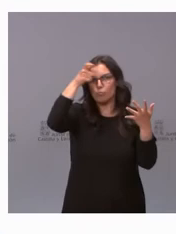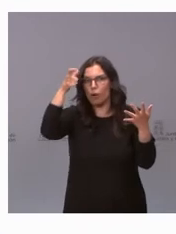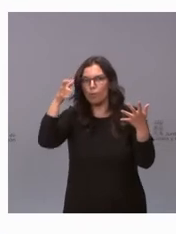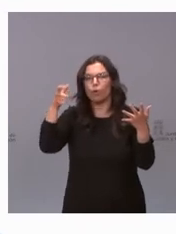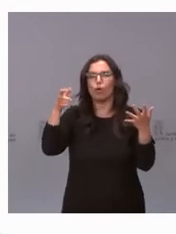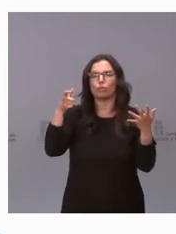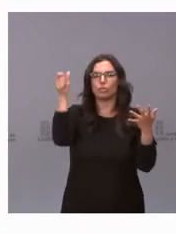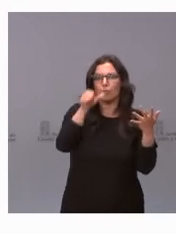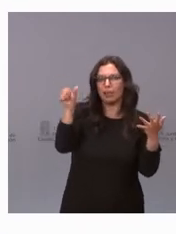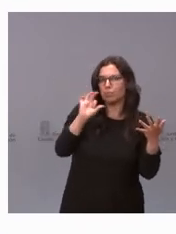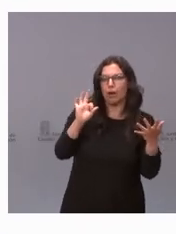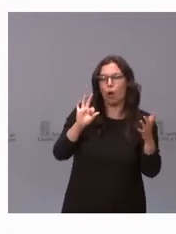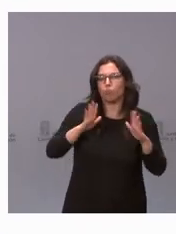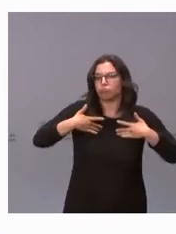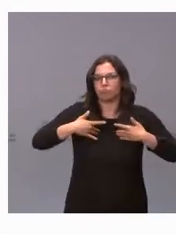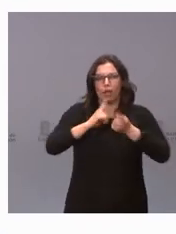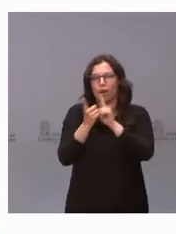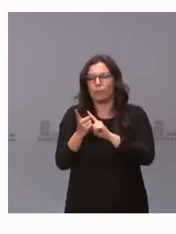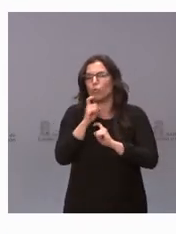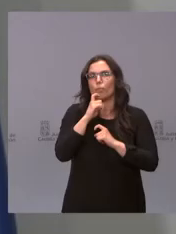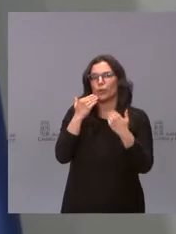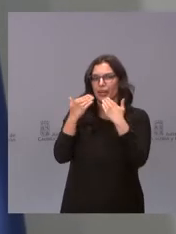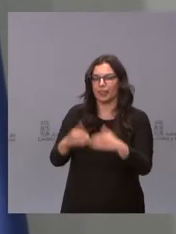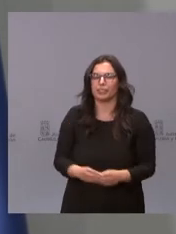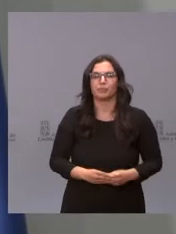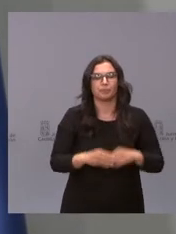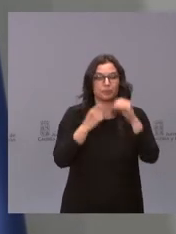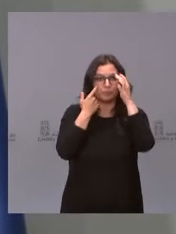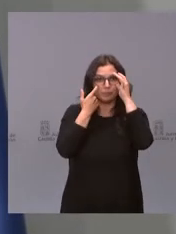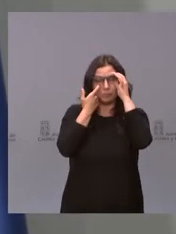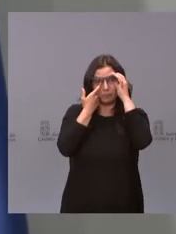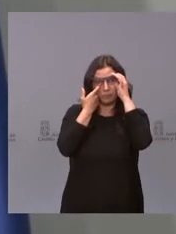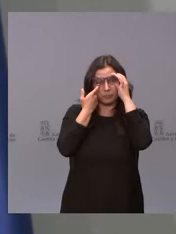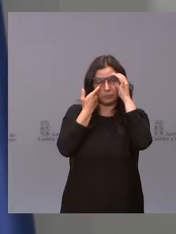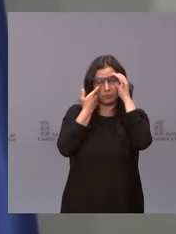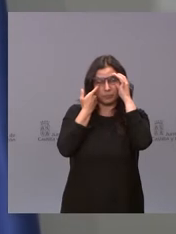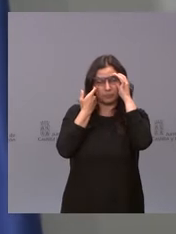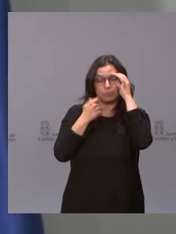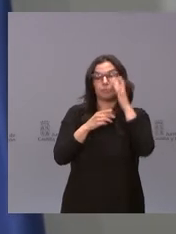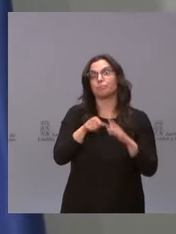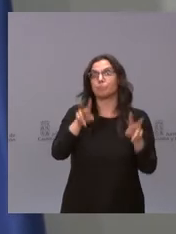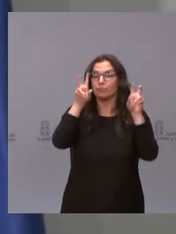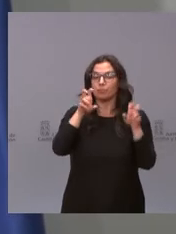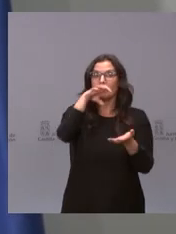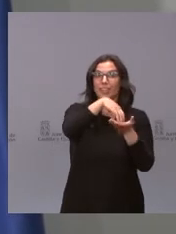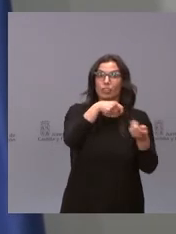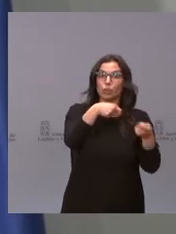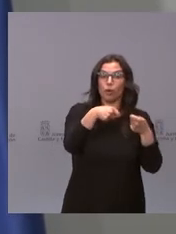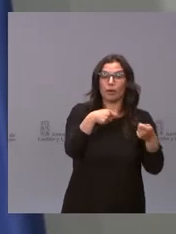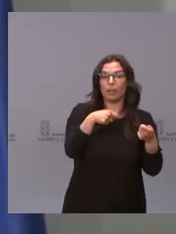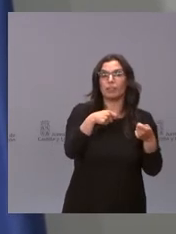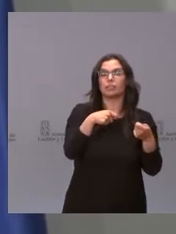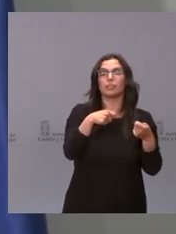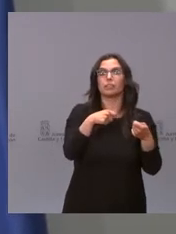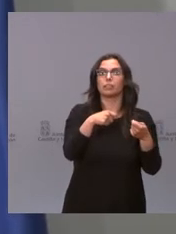puede ser en cualquier momento. Muchas gracias. Sobre este asunto, los centros comerciales no se han modificado